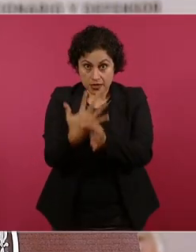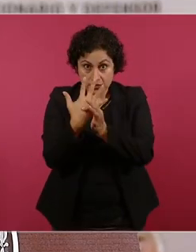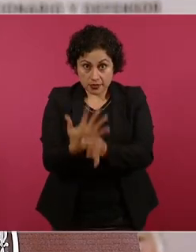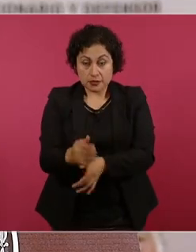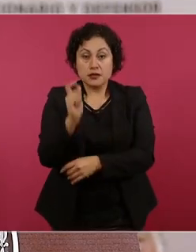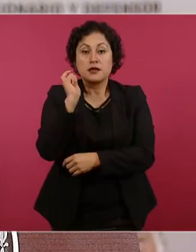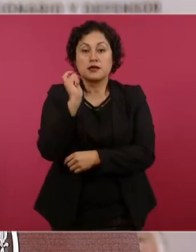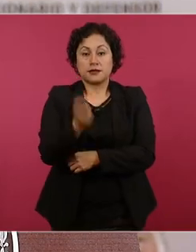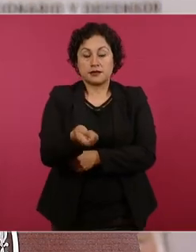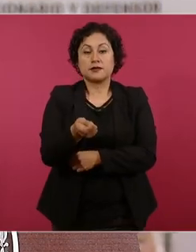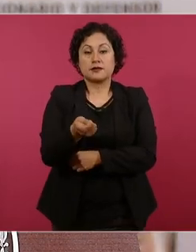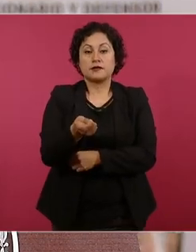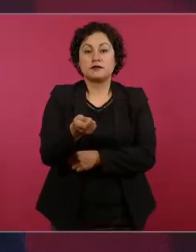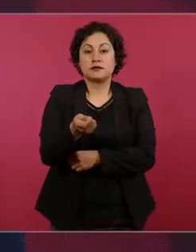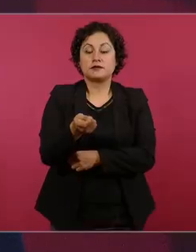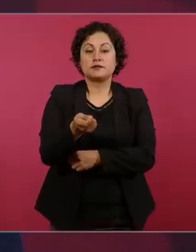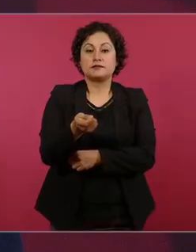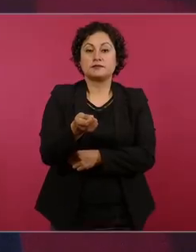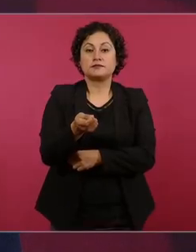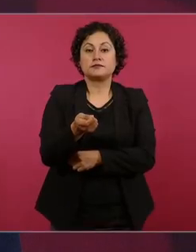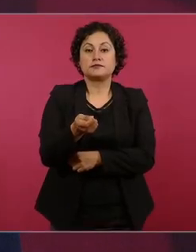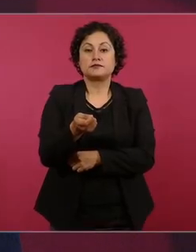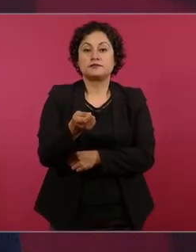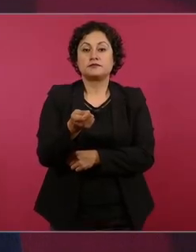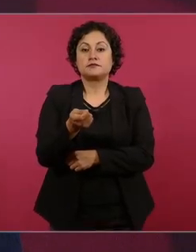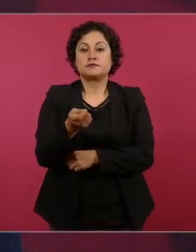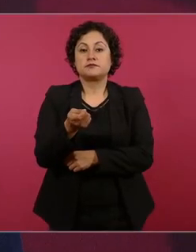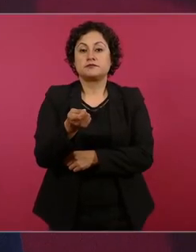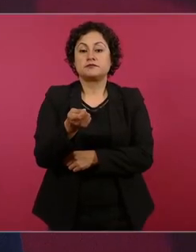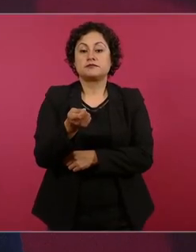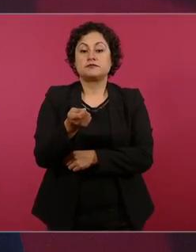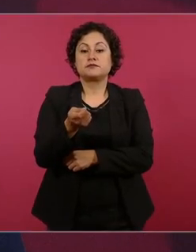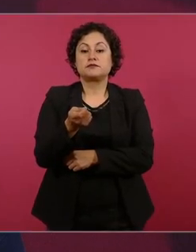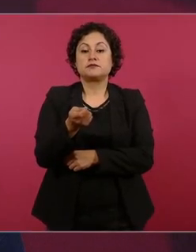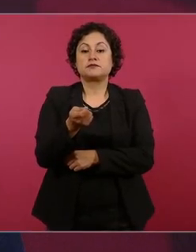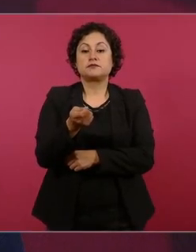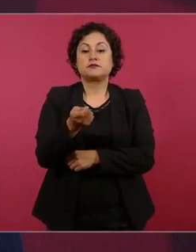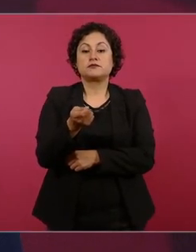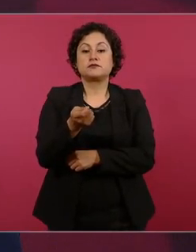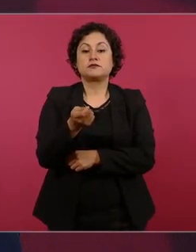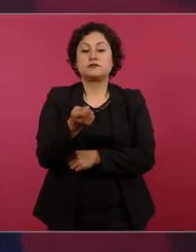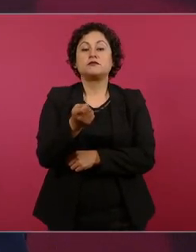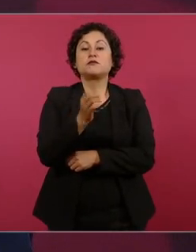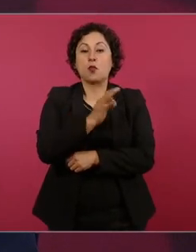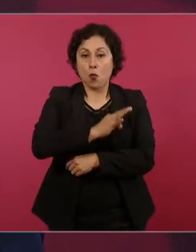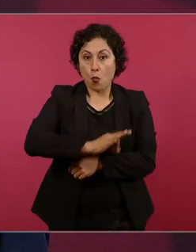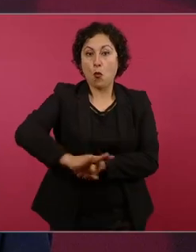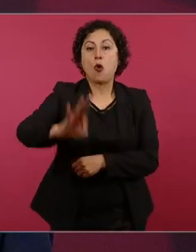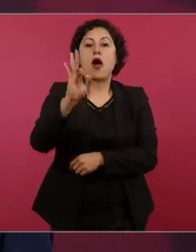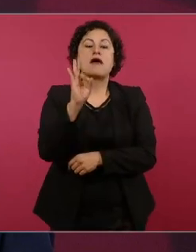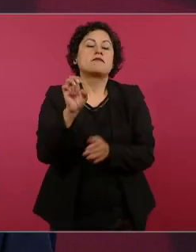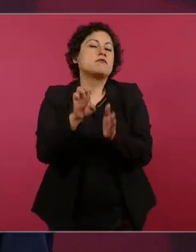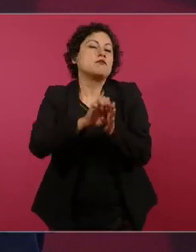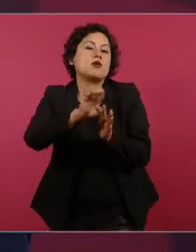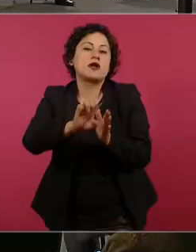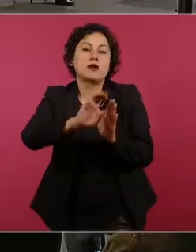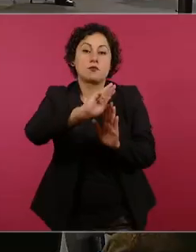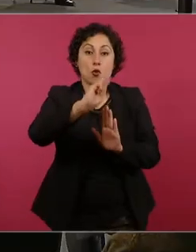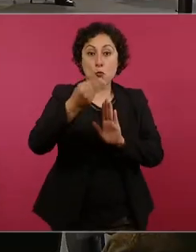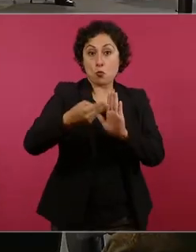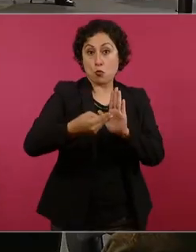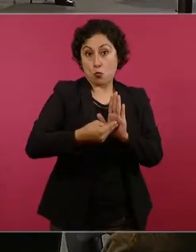disminuciones en los en algunos en las multas sobre todo y en las